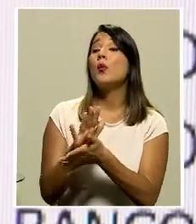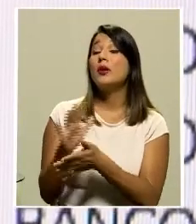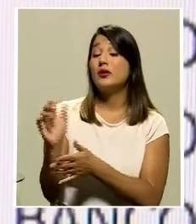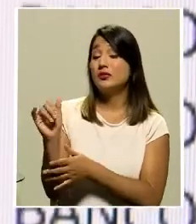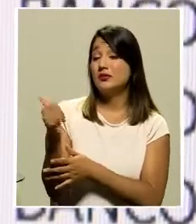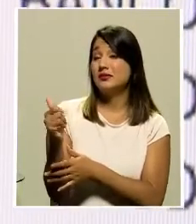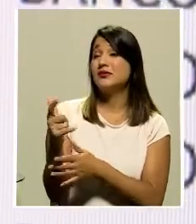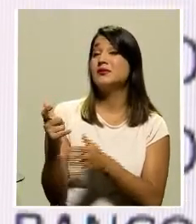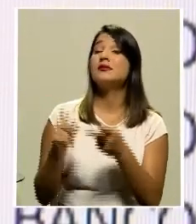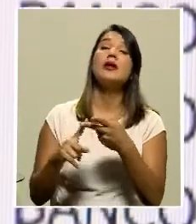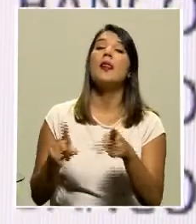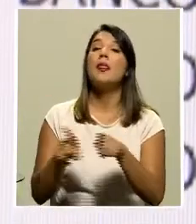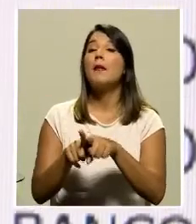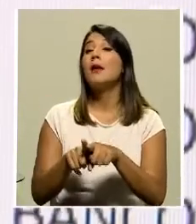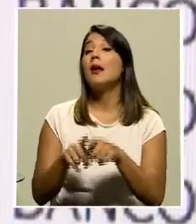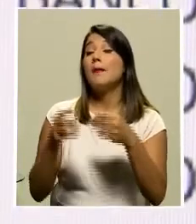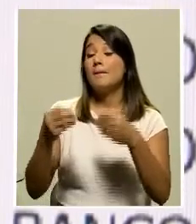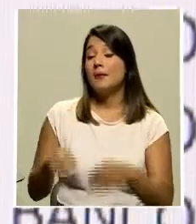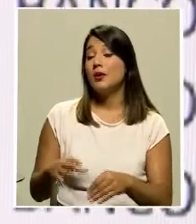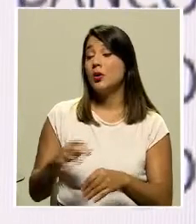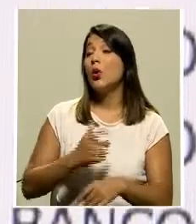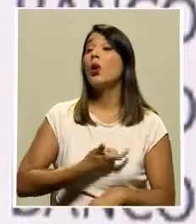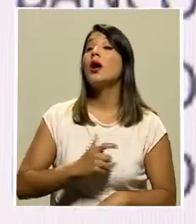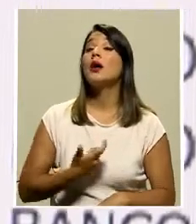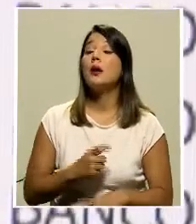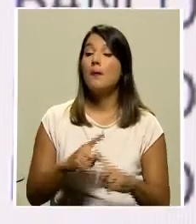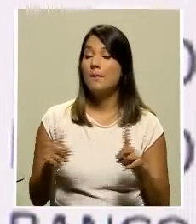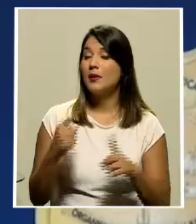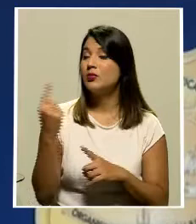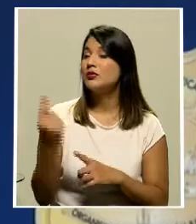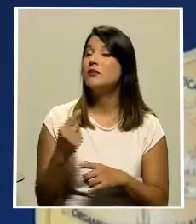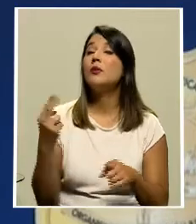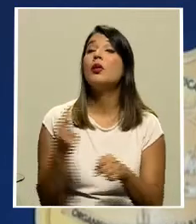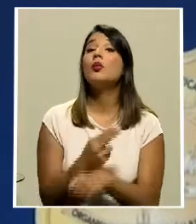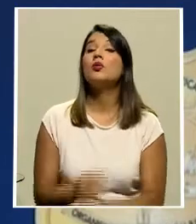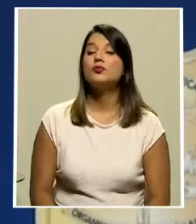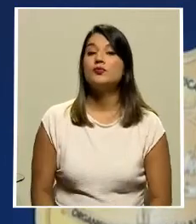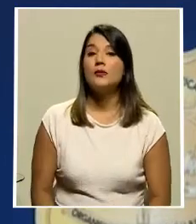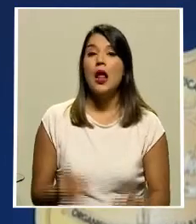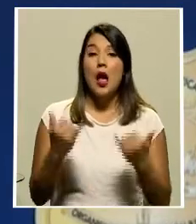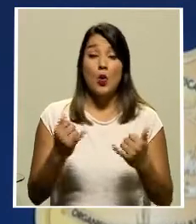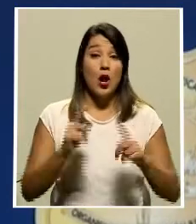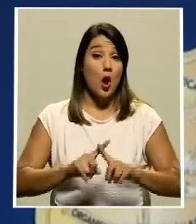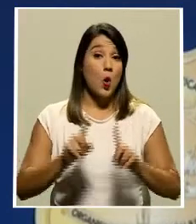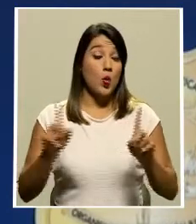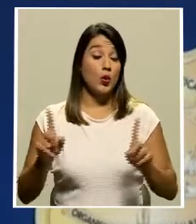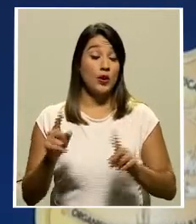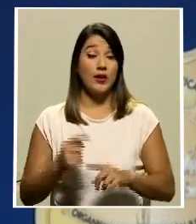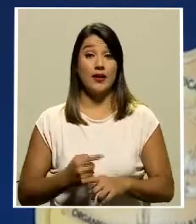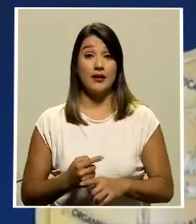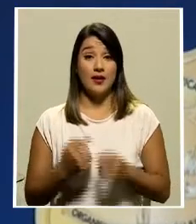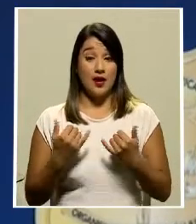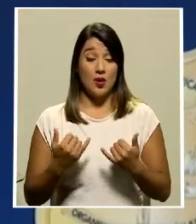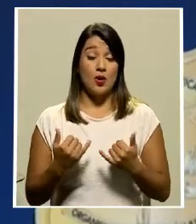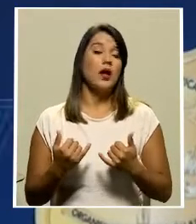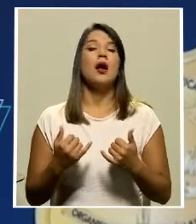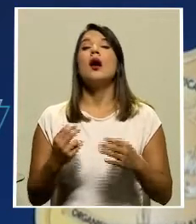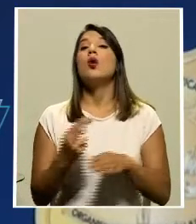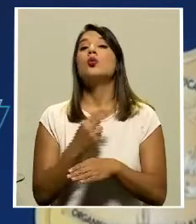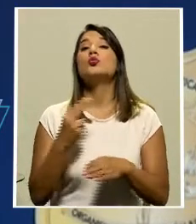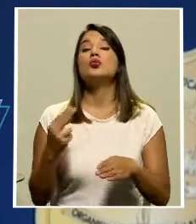y quien se lo encontró lo usa para suplantar su identidad La única diferencia es que en este caso han estado